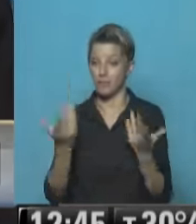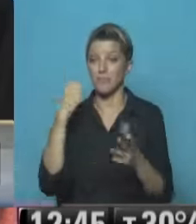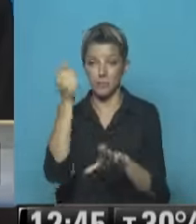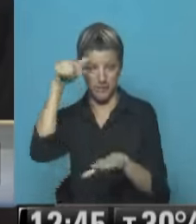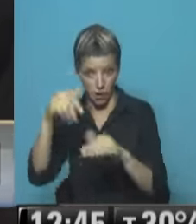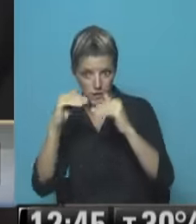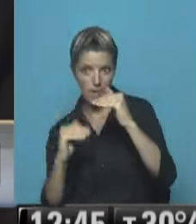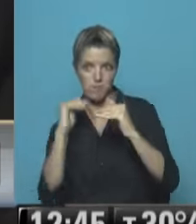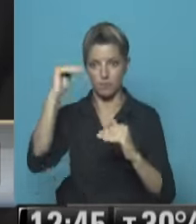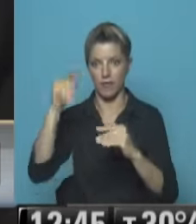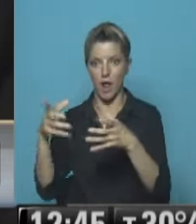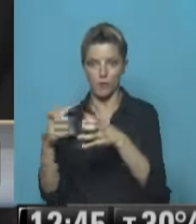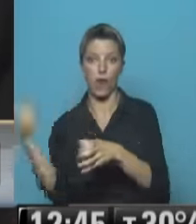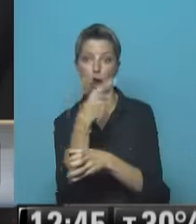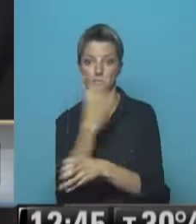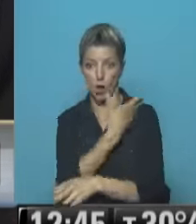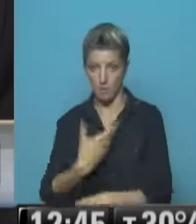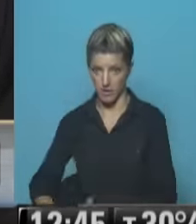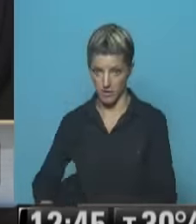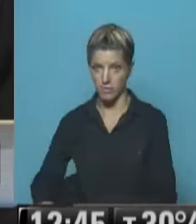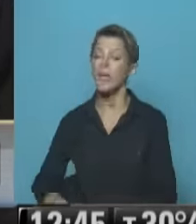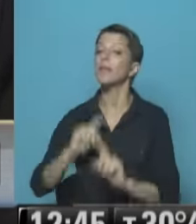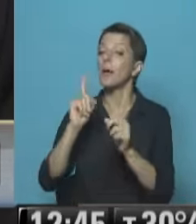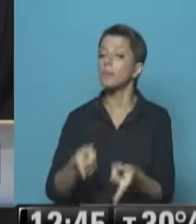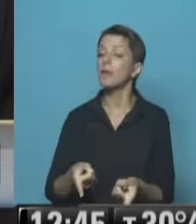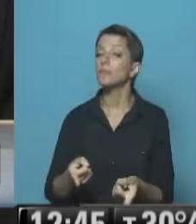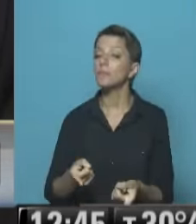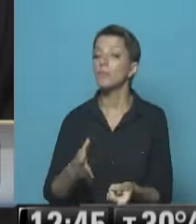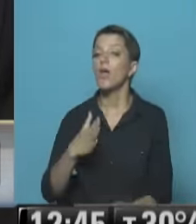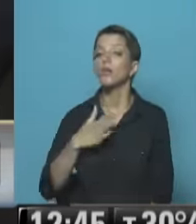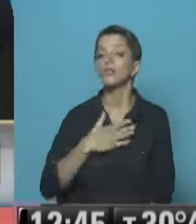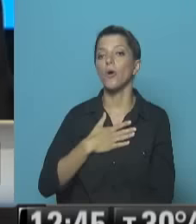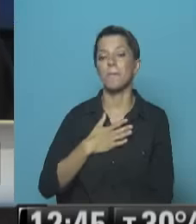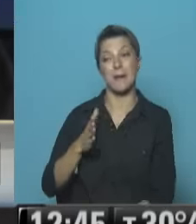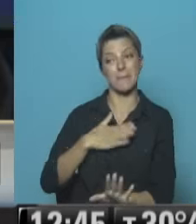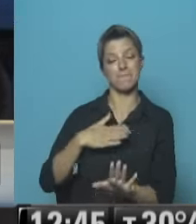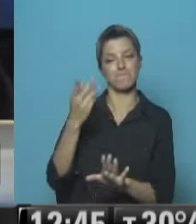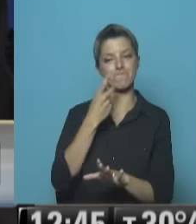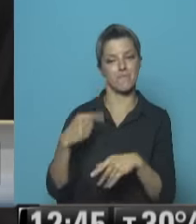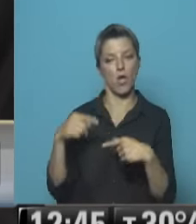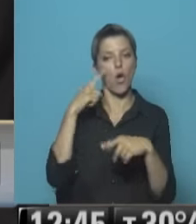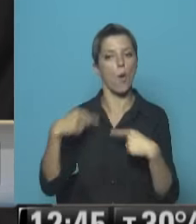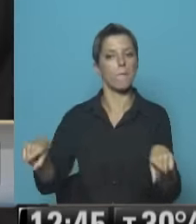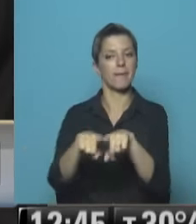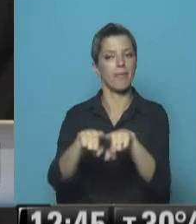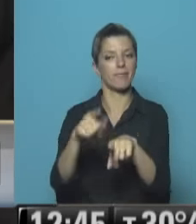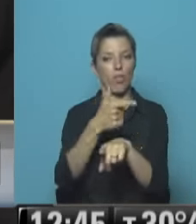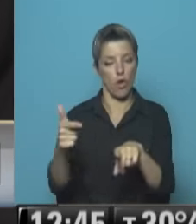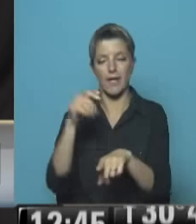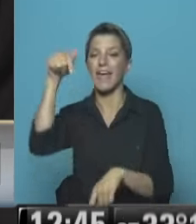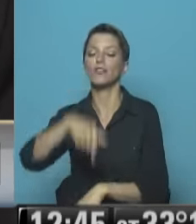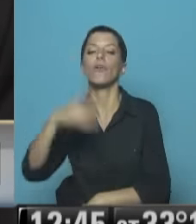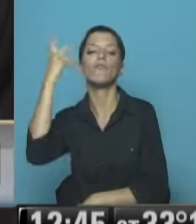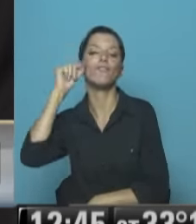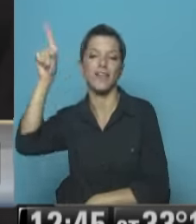Extremadamente polarizada Donde yo no vislumbro Ningún tipo de convivencia O sea Esto no es Francia Yo lo comentaba En el